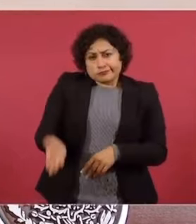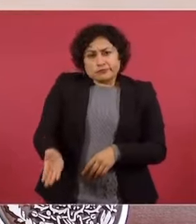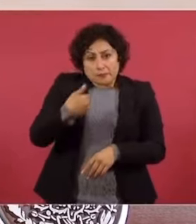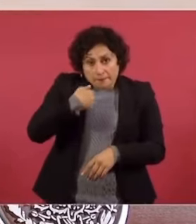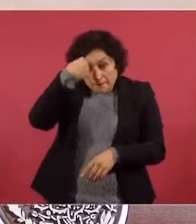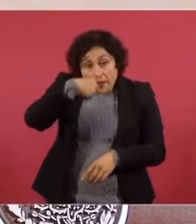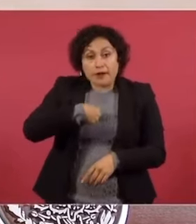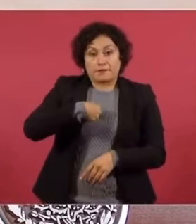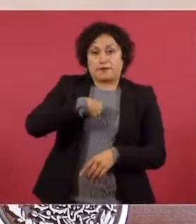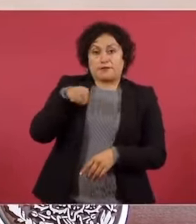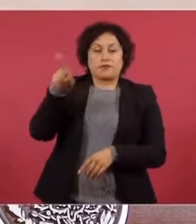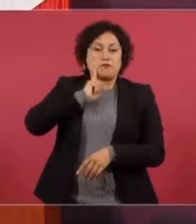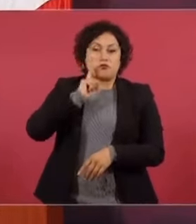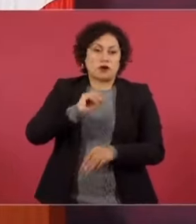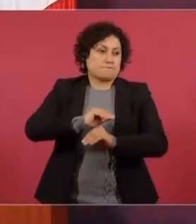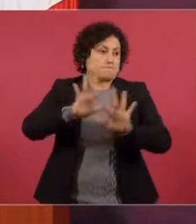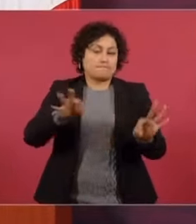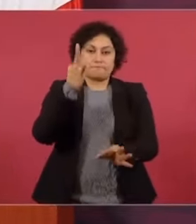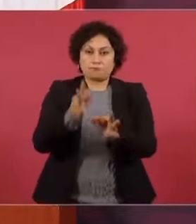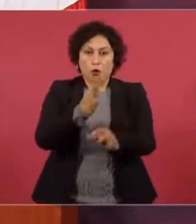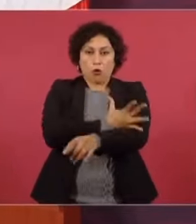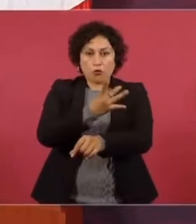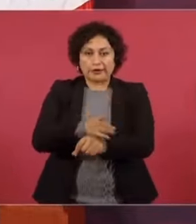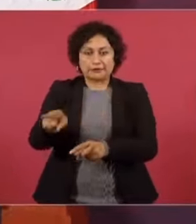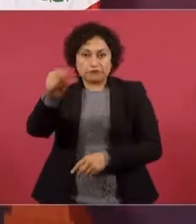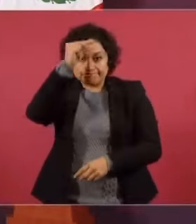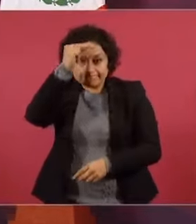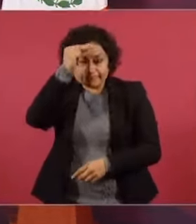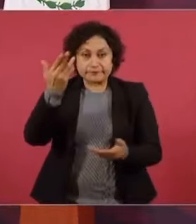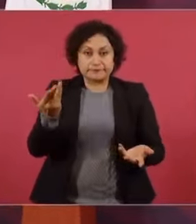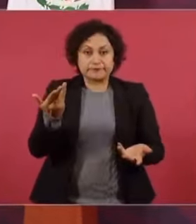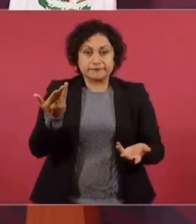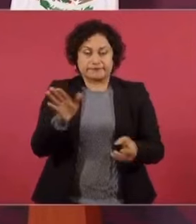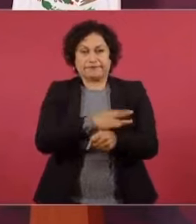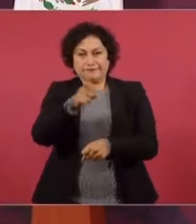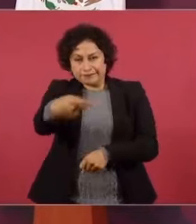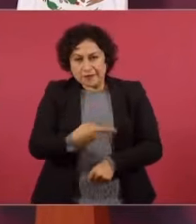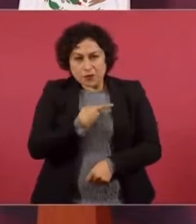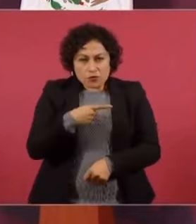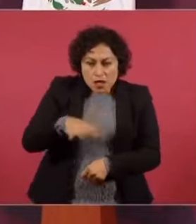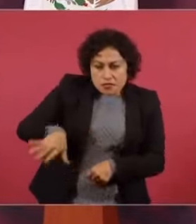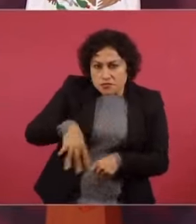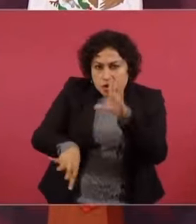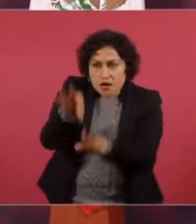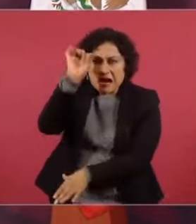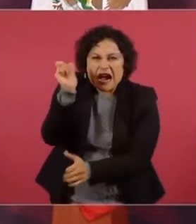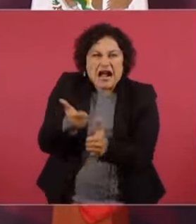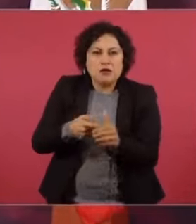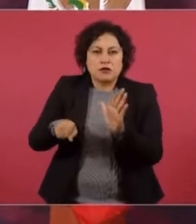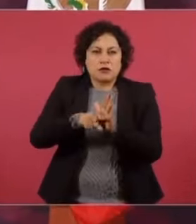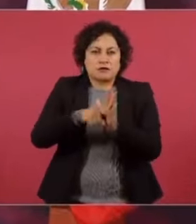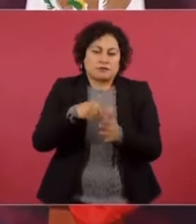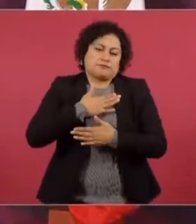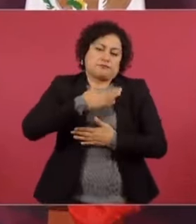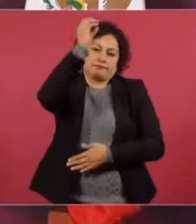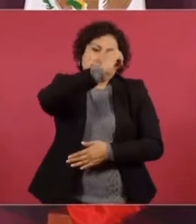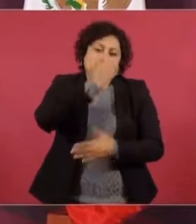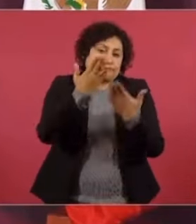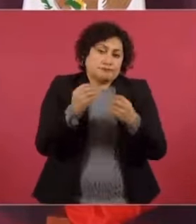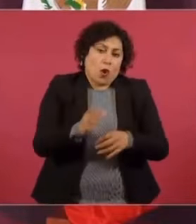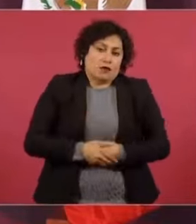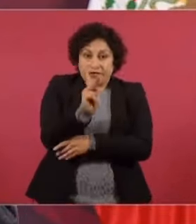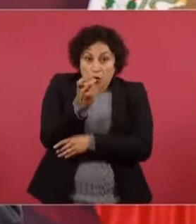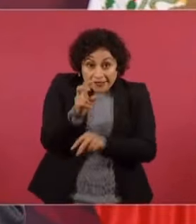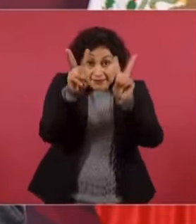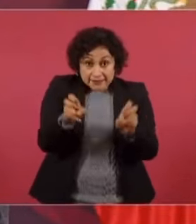extraordinaria, honesta, inteligente, entonces no me pidan que yo dé mi punto de vista porque no